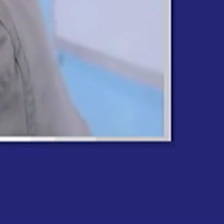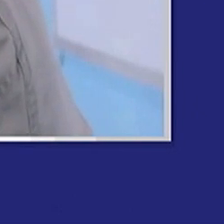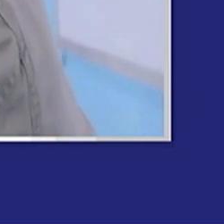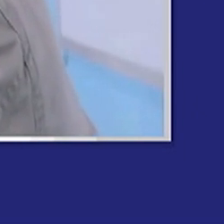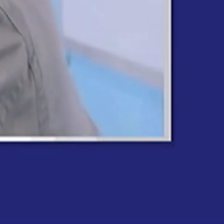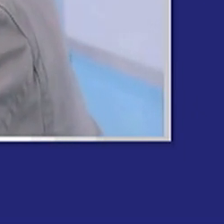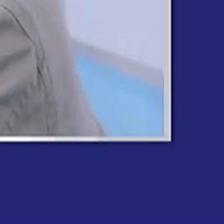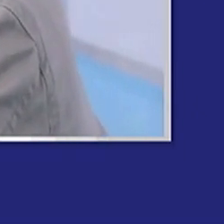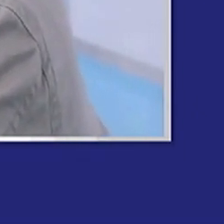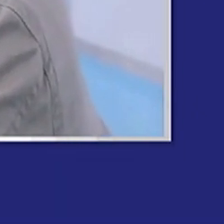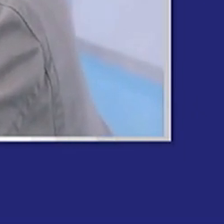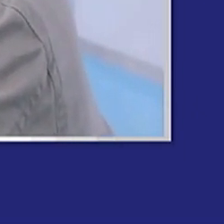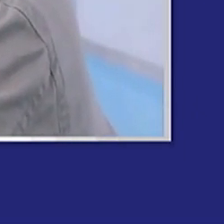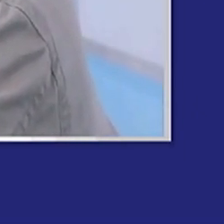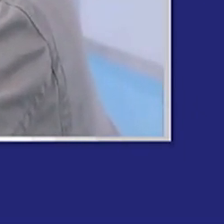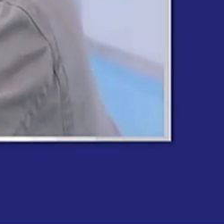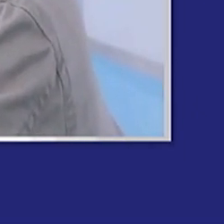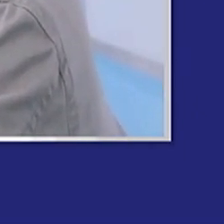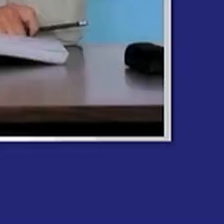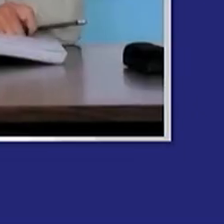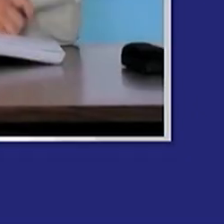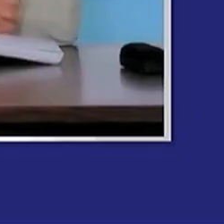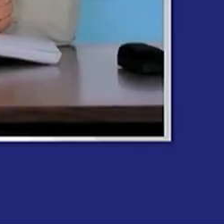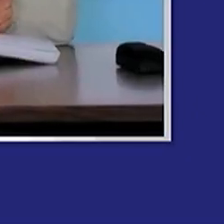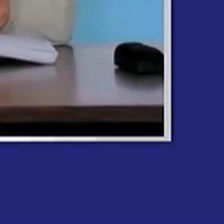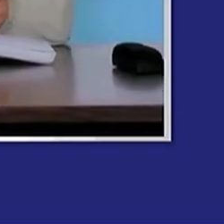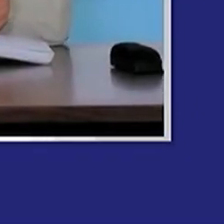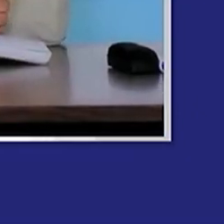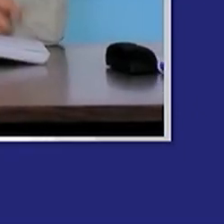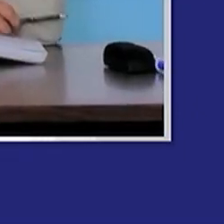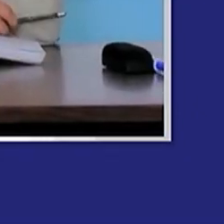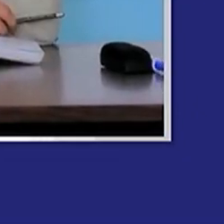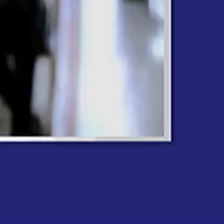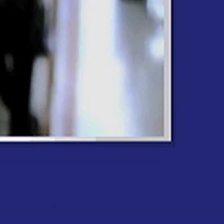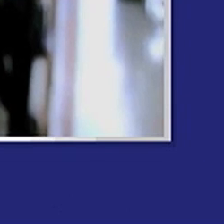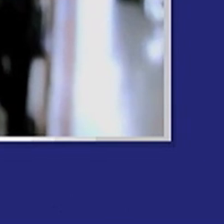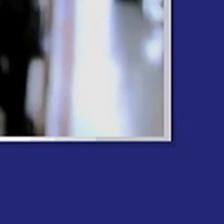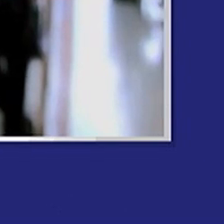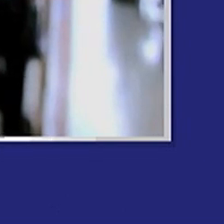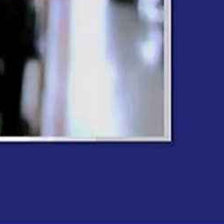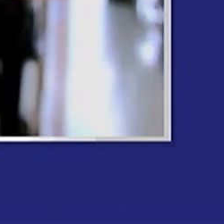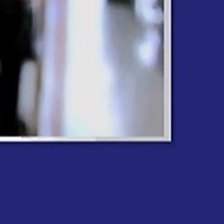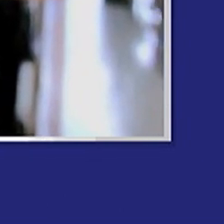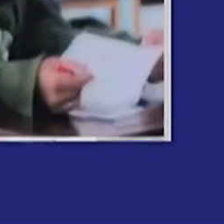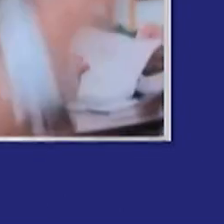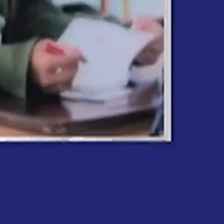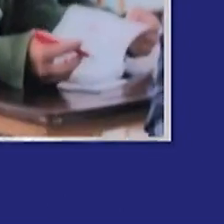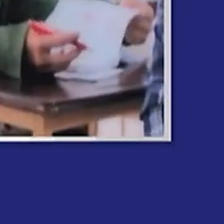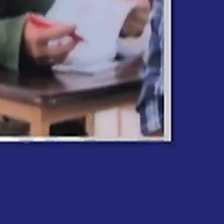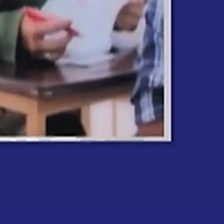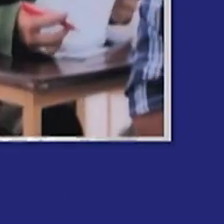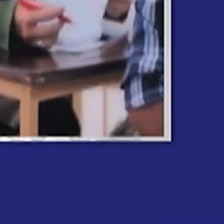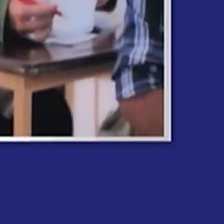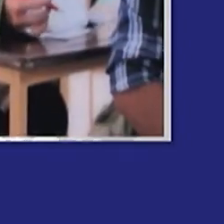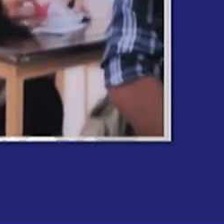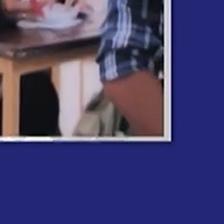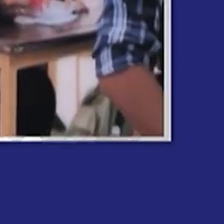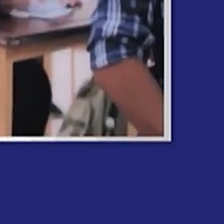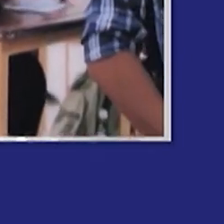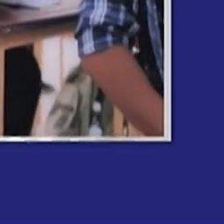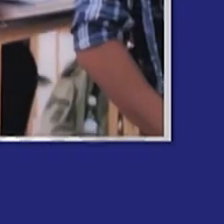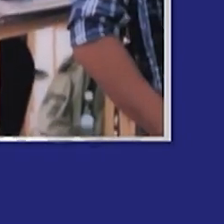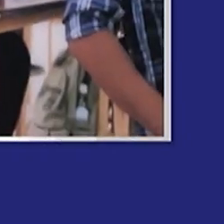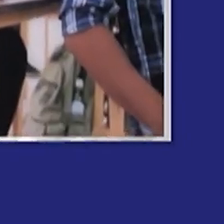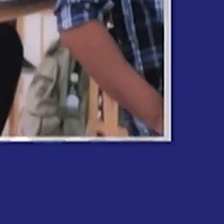Jóvenes, la clase pasada, revisábamos, los géneros periodísticos, a ver, ¿quién me puede decir, cuáles son? Yo, profesor, según los géneros